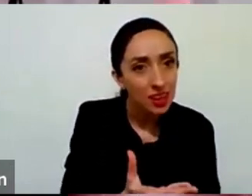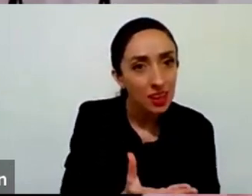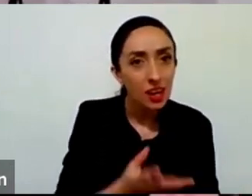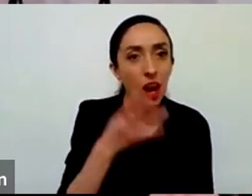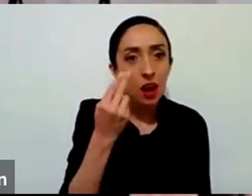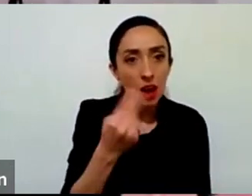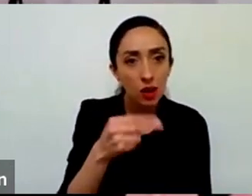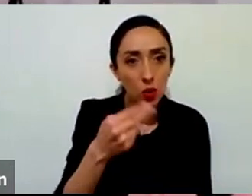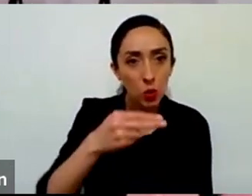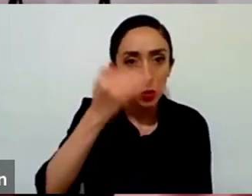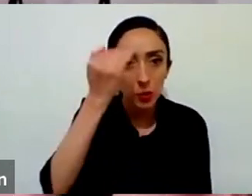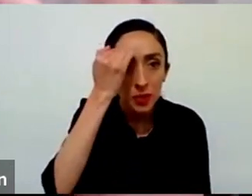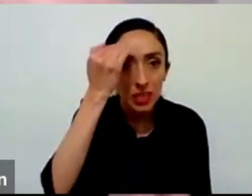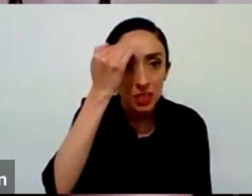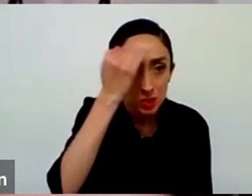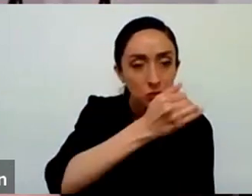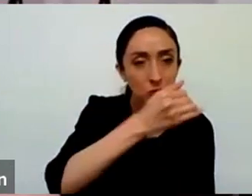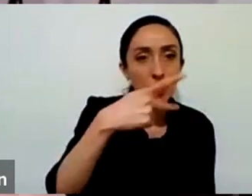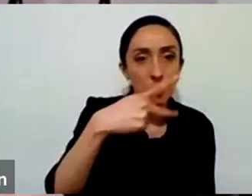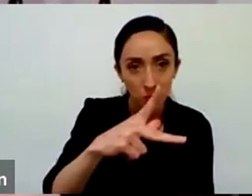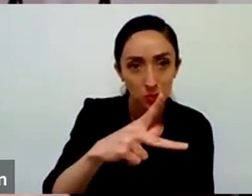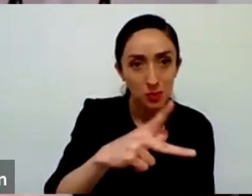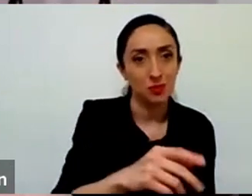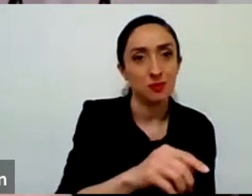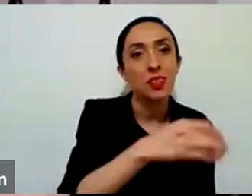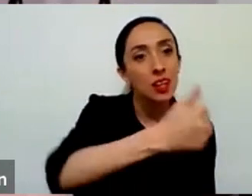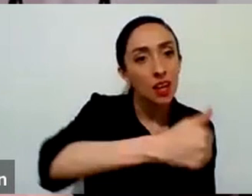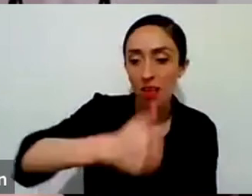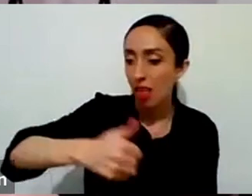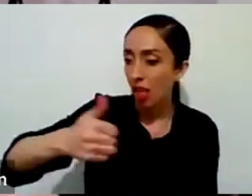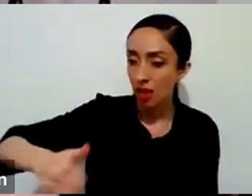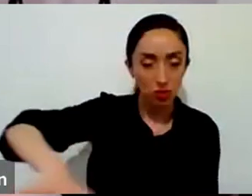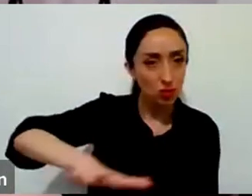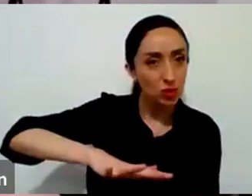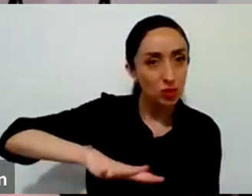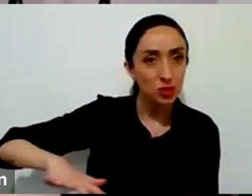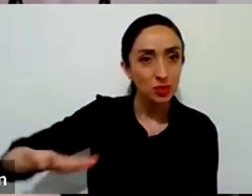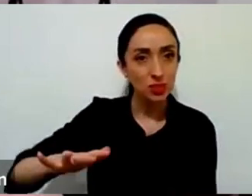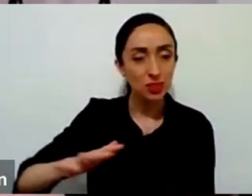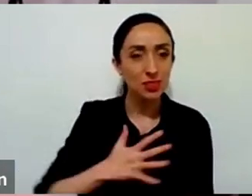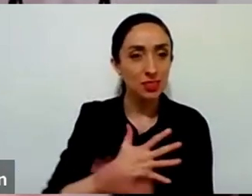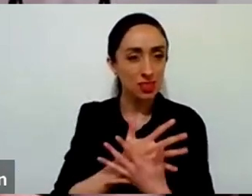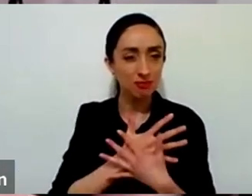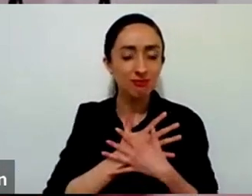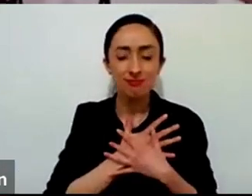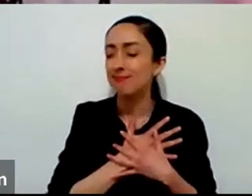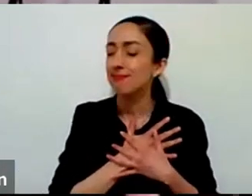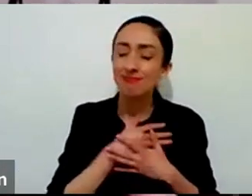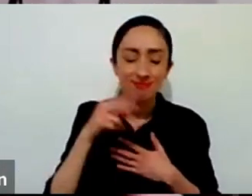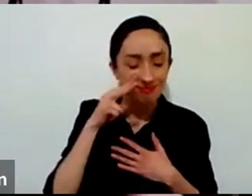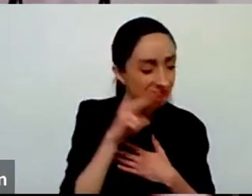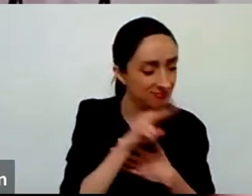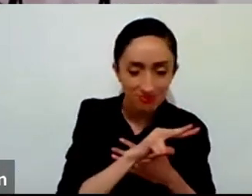transformados por ese esa visión de amor Dios quiere